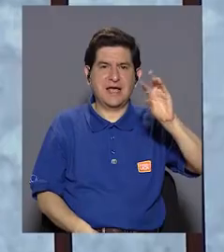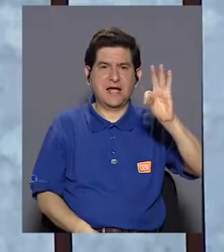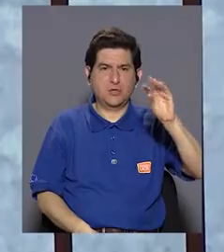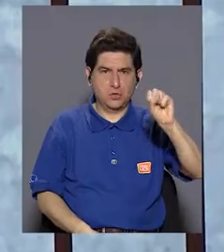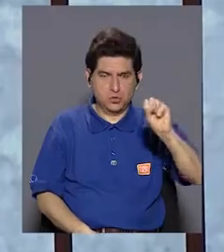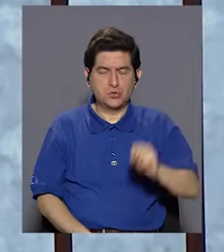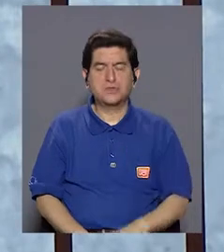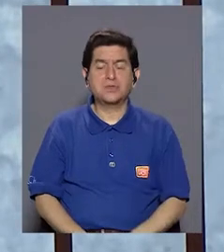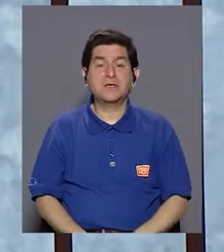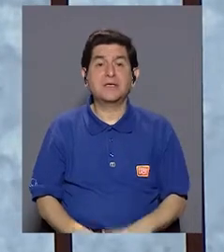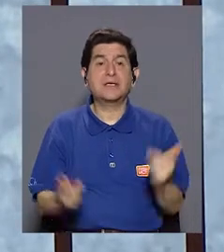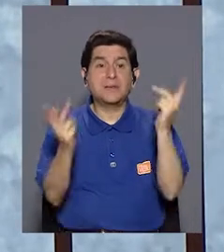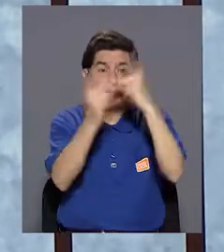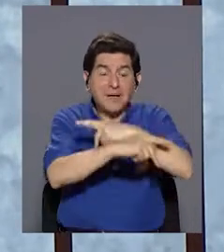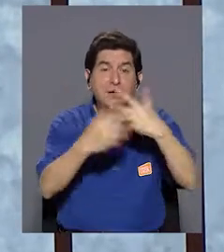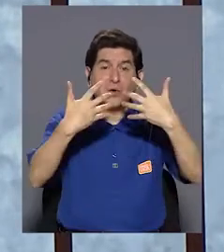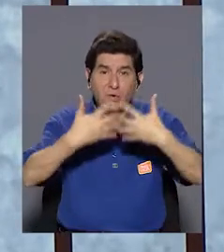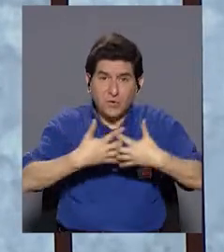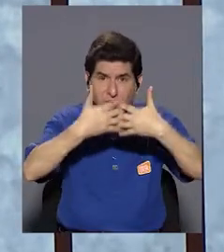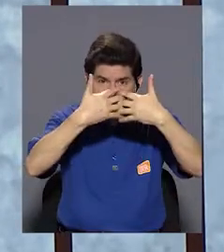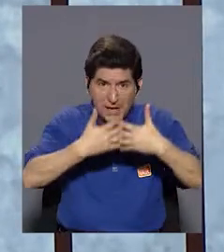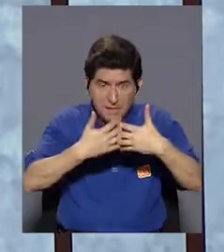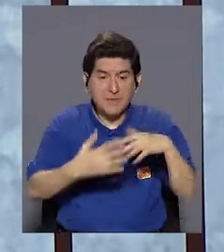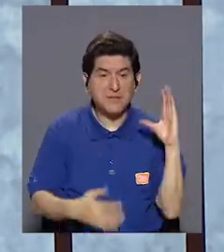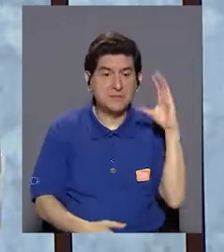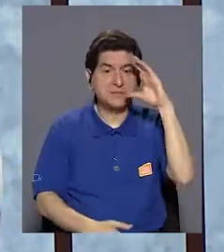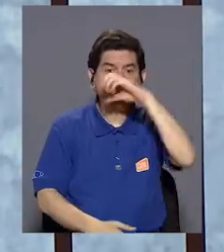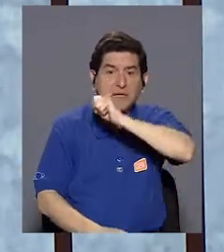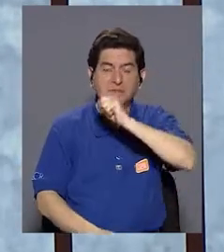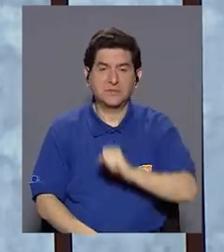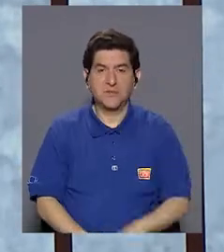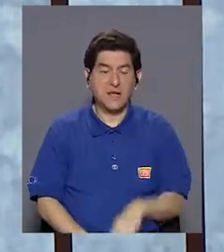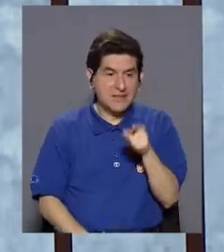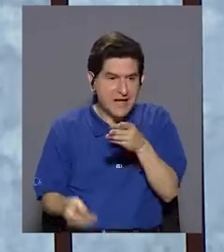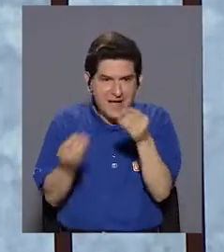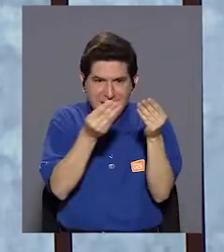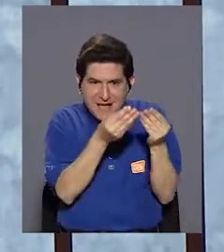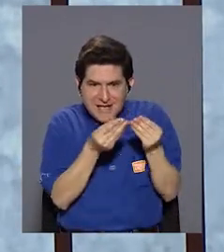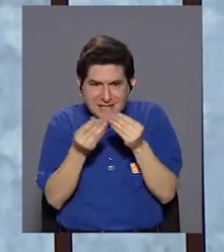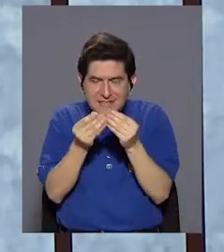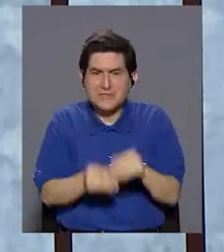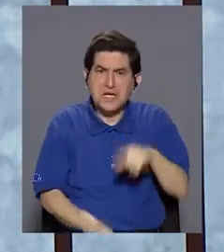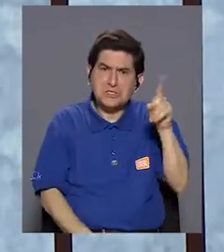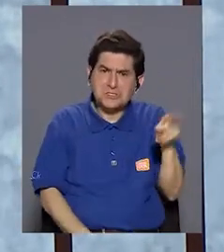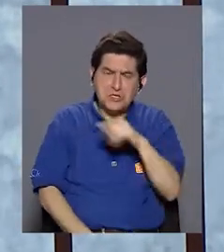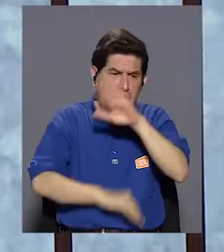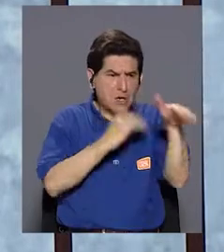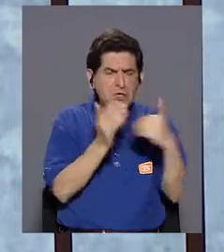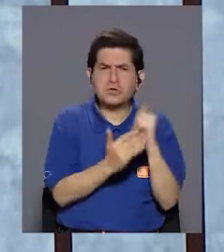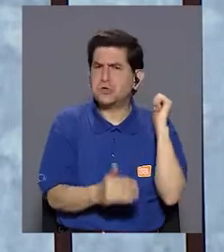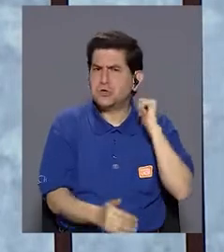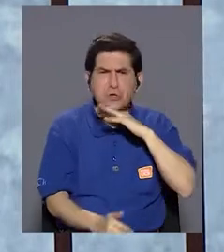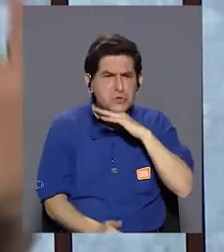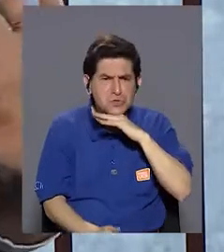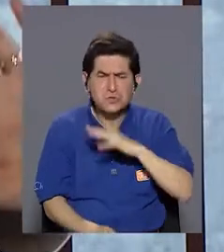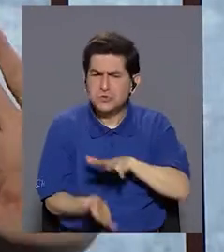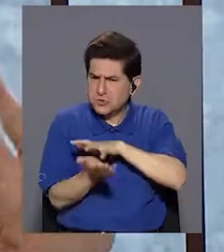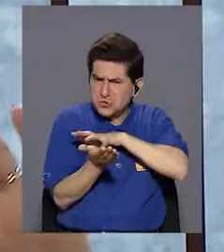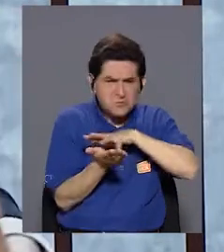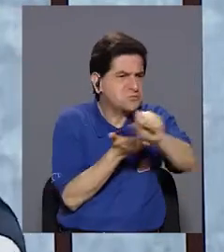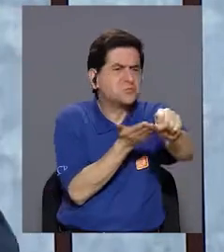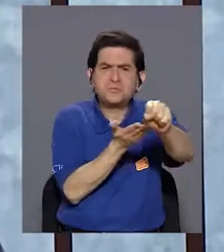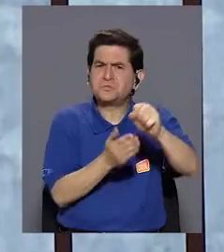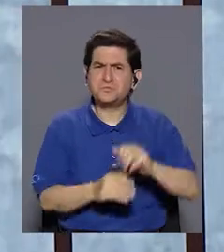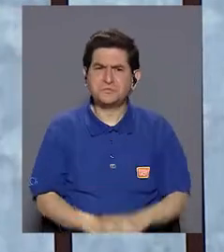con el agravante de que las empresas se dieron cuenta que esas sustancias quitan todas las manchas, se lleva todo,